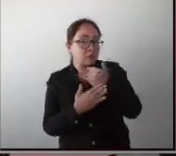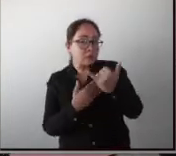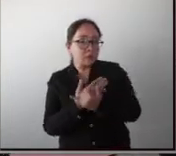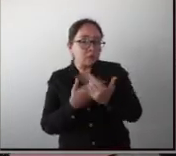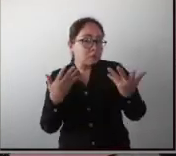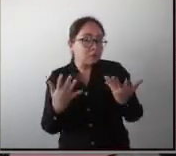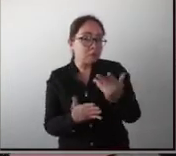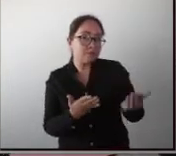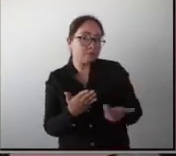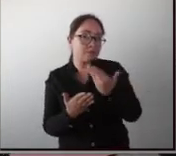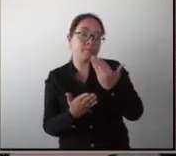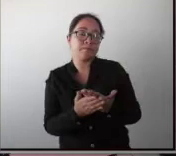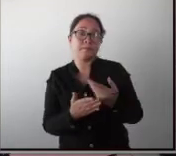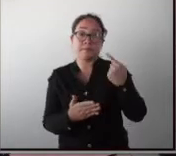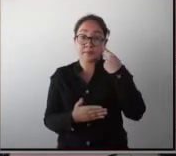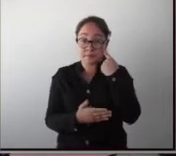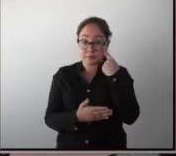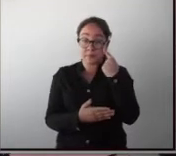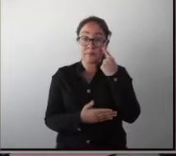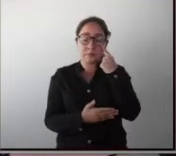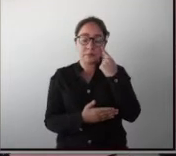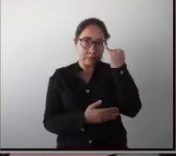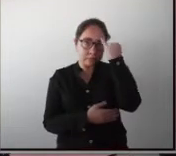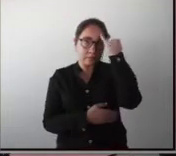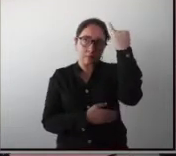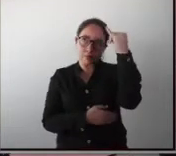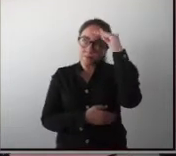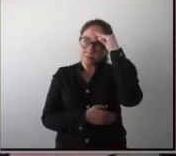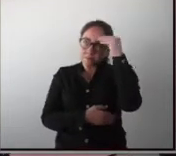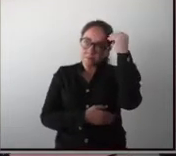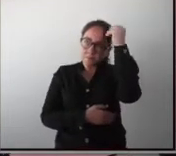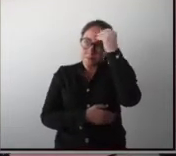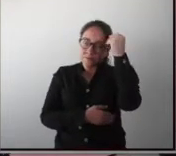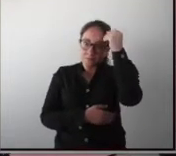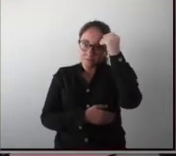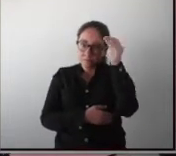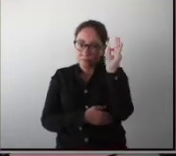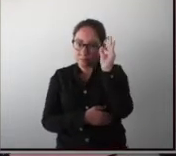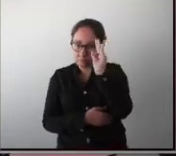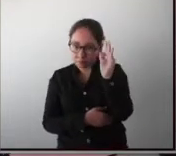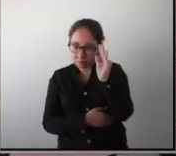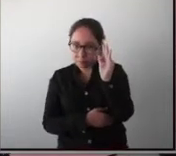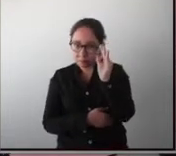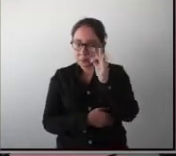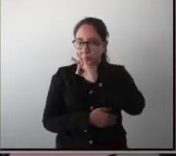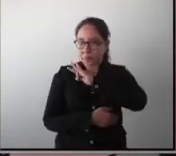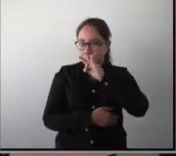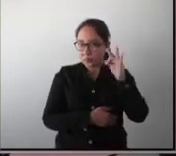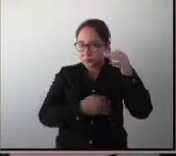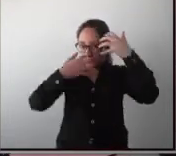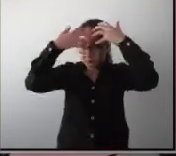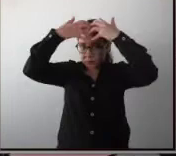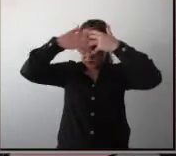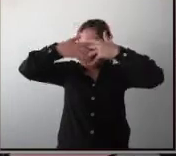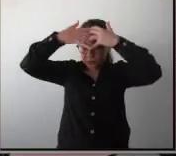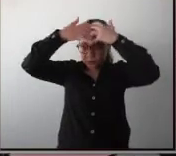La hipótesis base es que podemos inducir lo que se llama plasticidad cerebral.